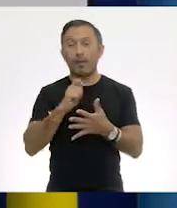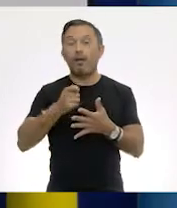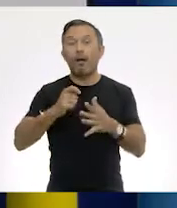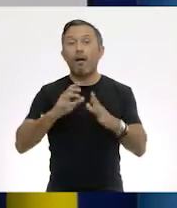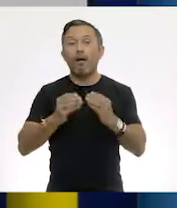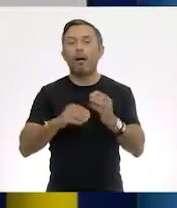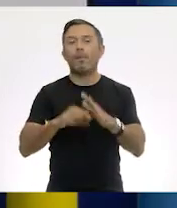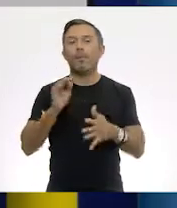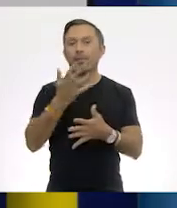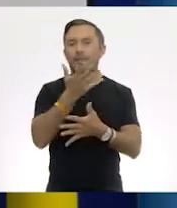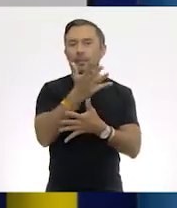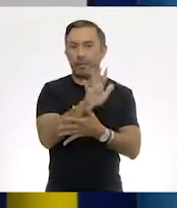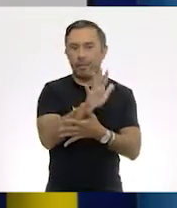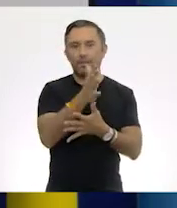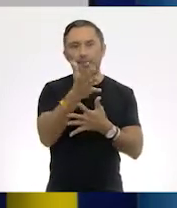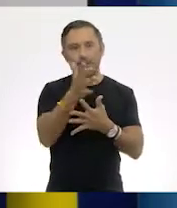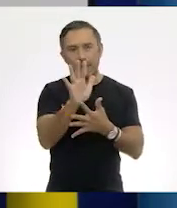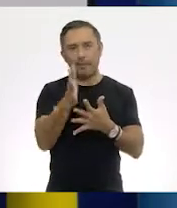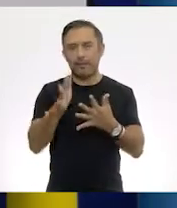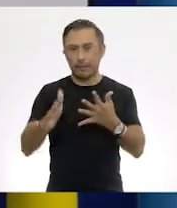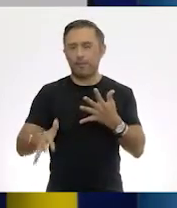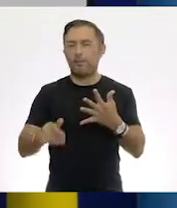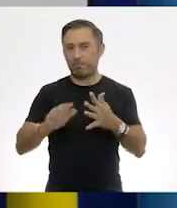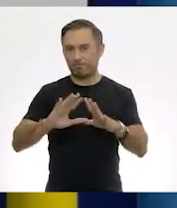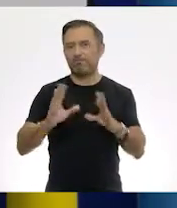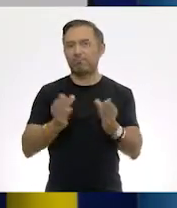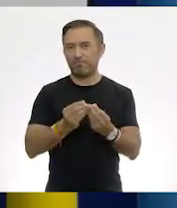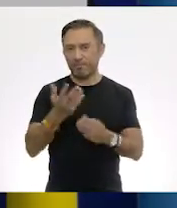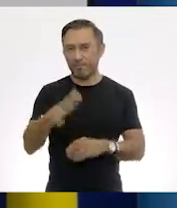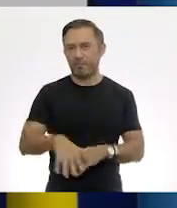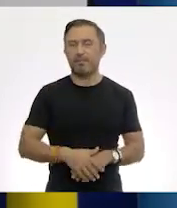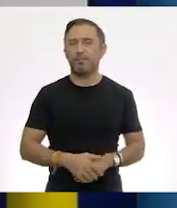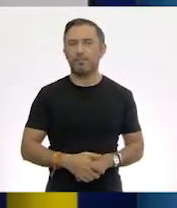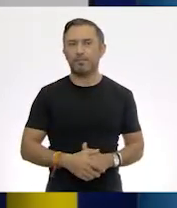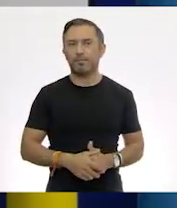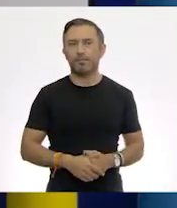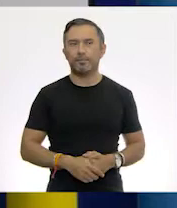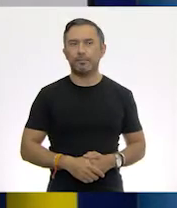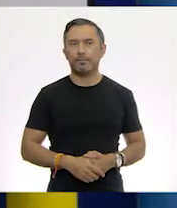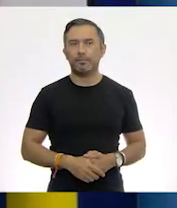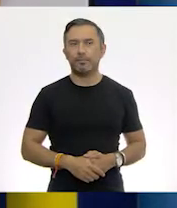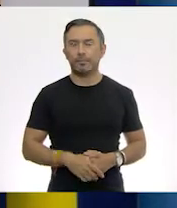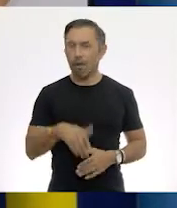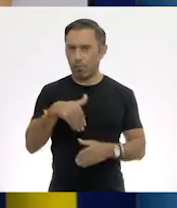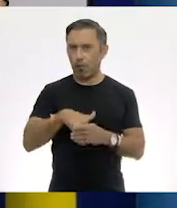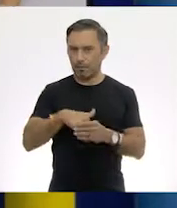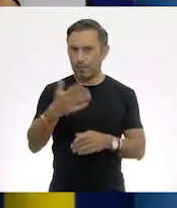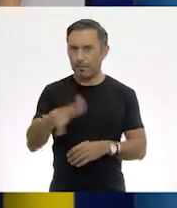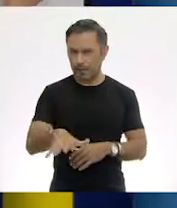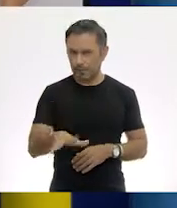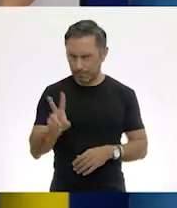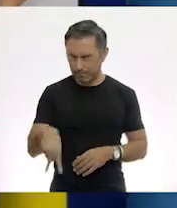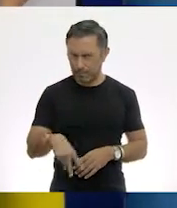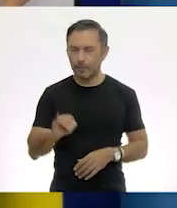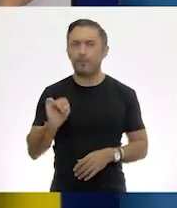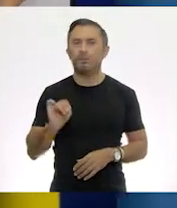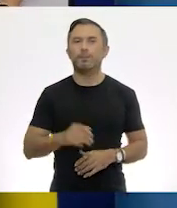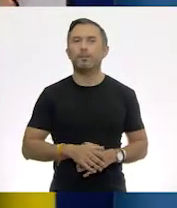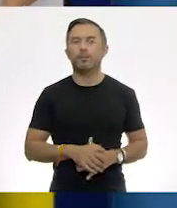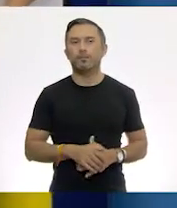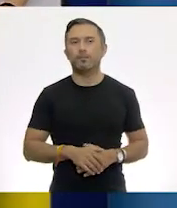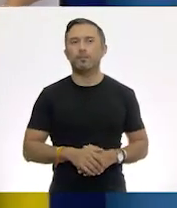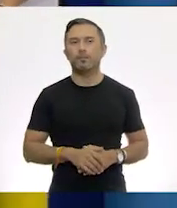Y nos da 10 bolsas, ¿verdad? Correcto. 10 bolsas. Muy bien.